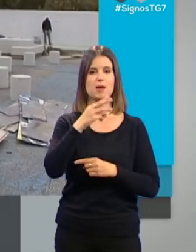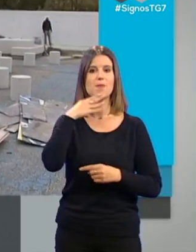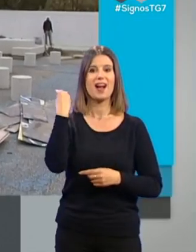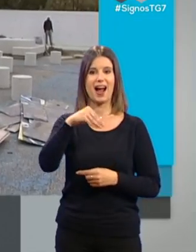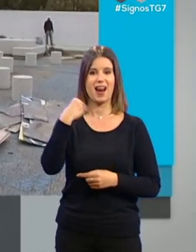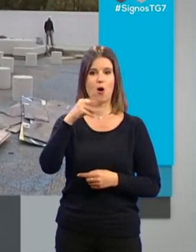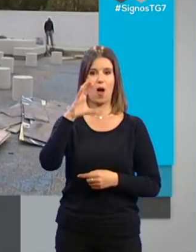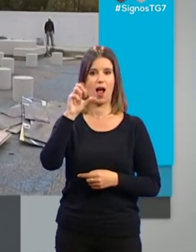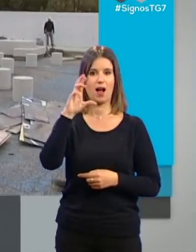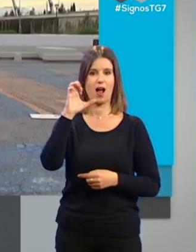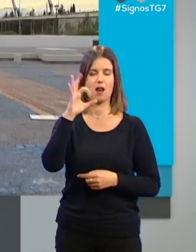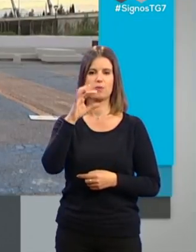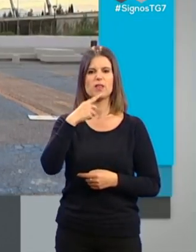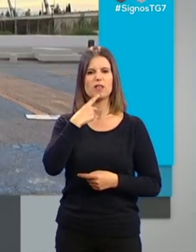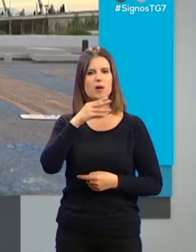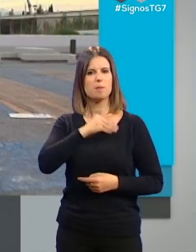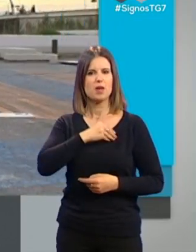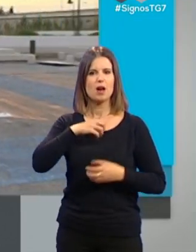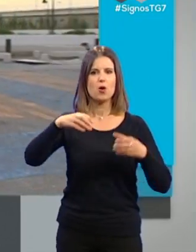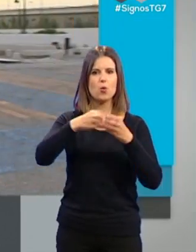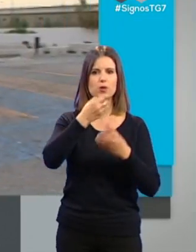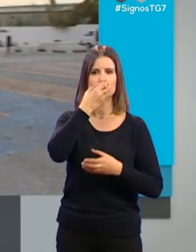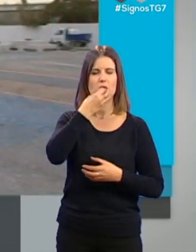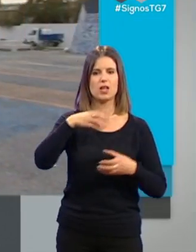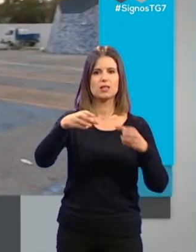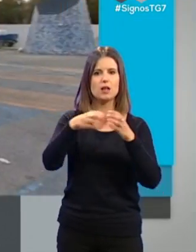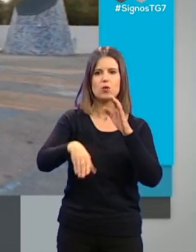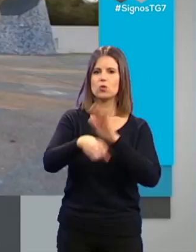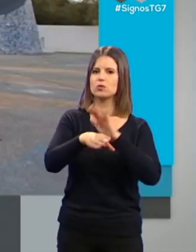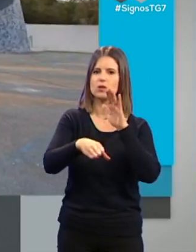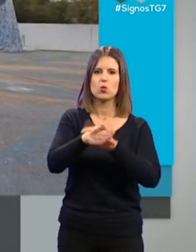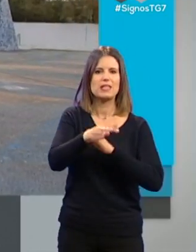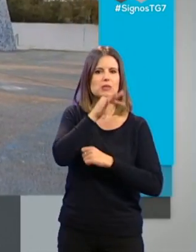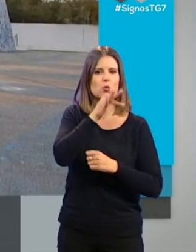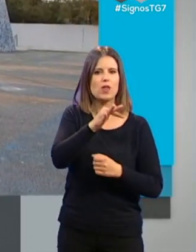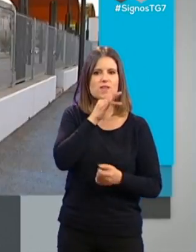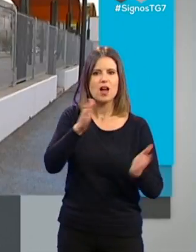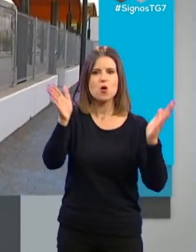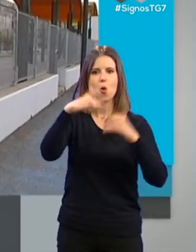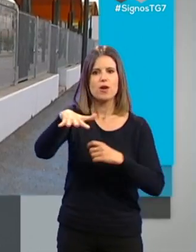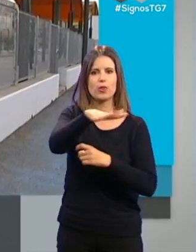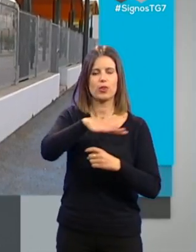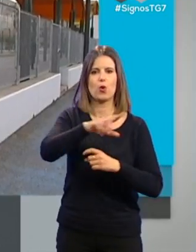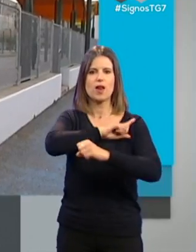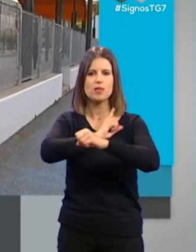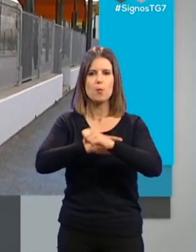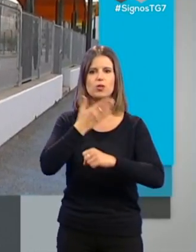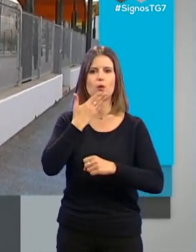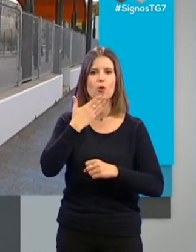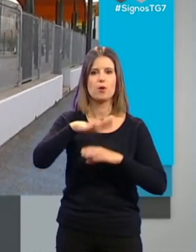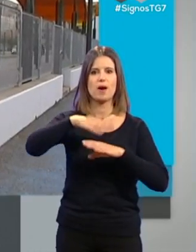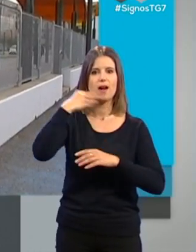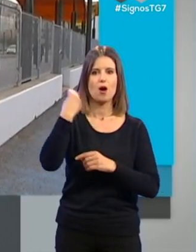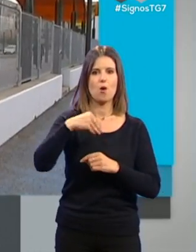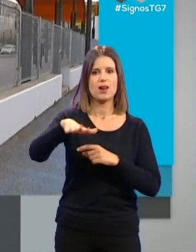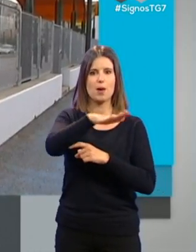Caracuel, ha lamentado que el gobierno socialista de Granada continúe sin poner en marcha una zona de ocio y deporte para los jóvenes en el espacio